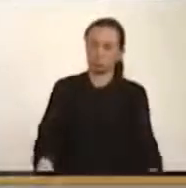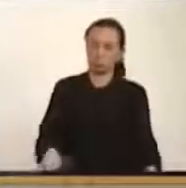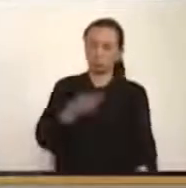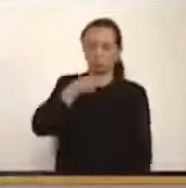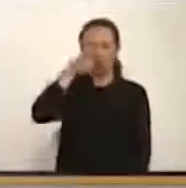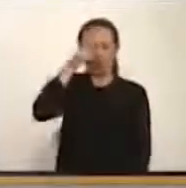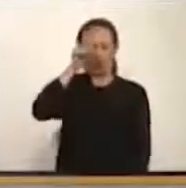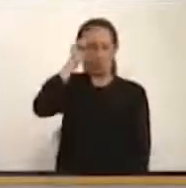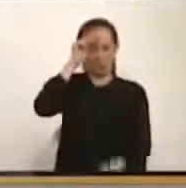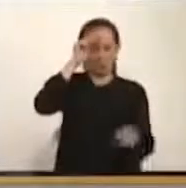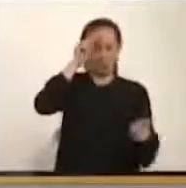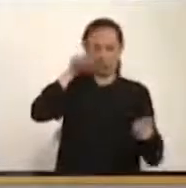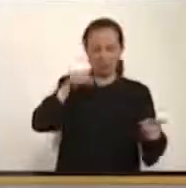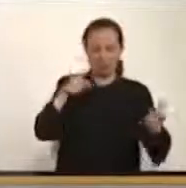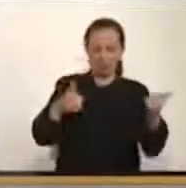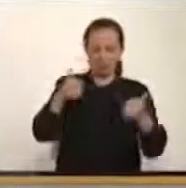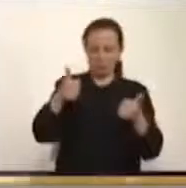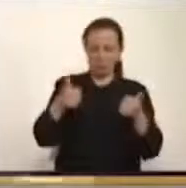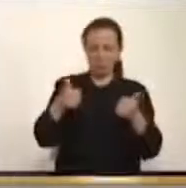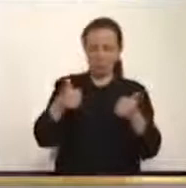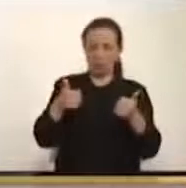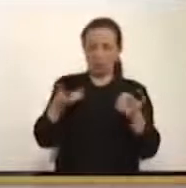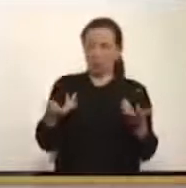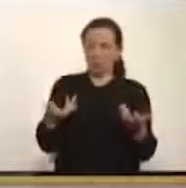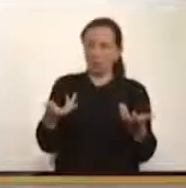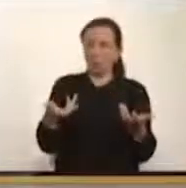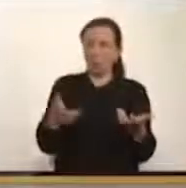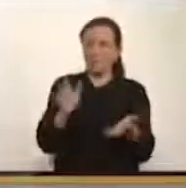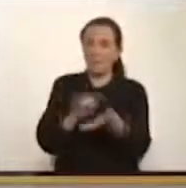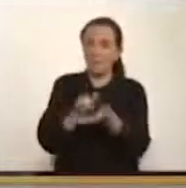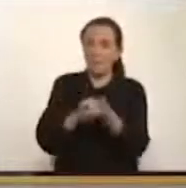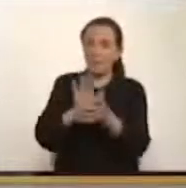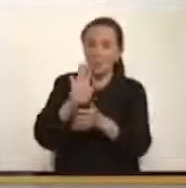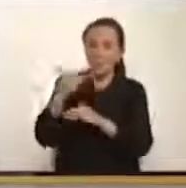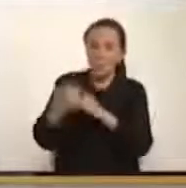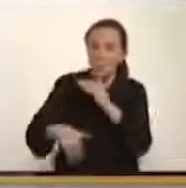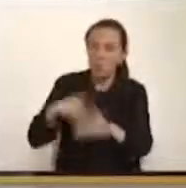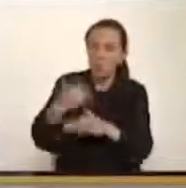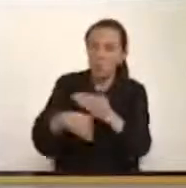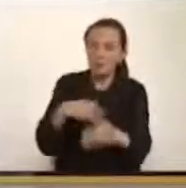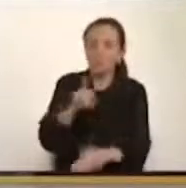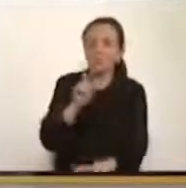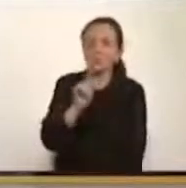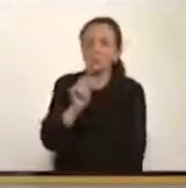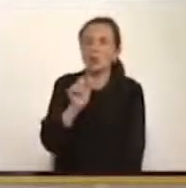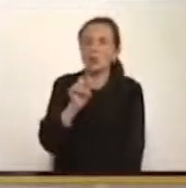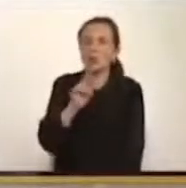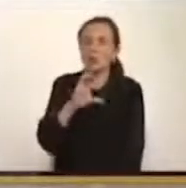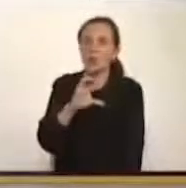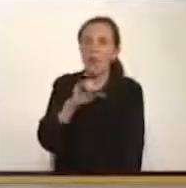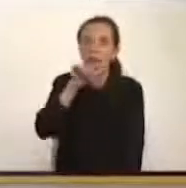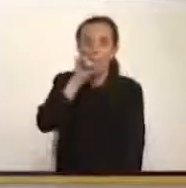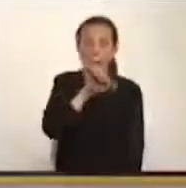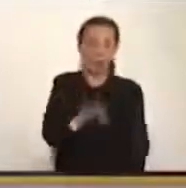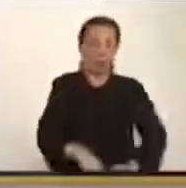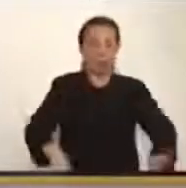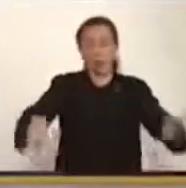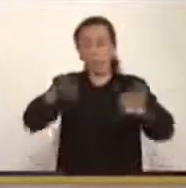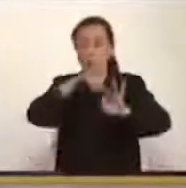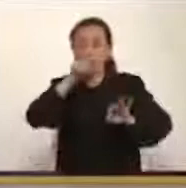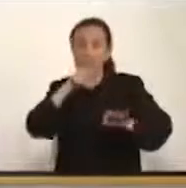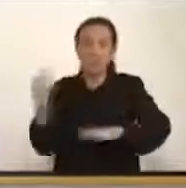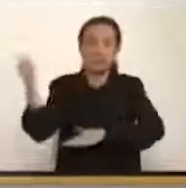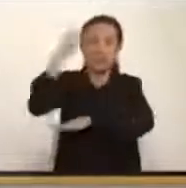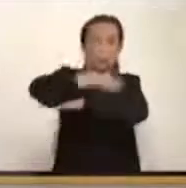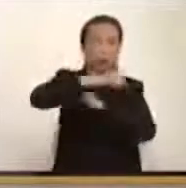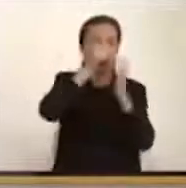es que todo lo que tiene que ver con el proceso, con la FARC, hay que darle prelación en el orden del